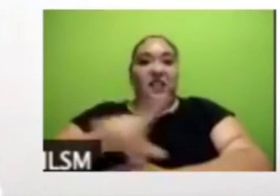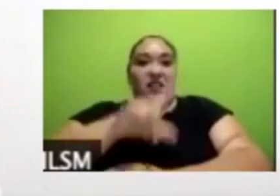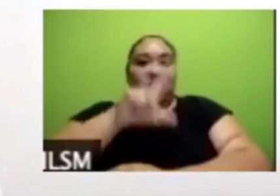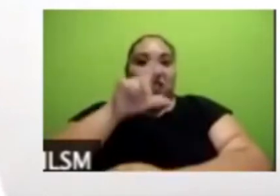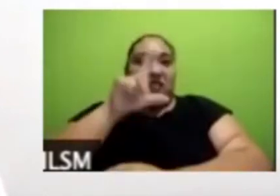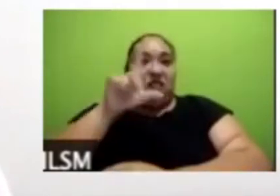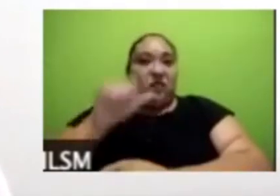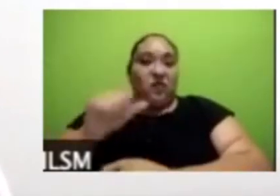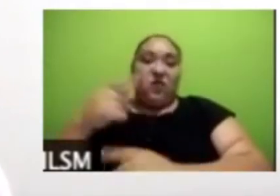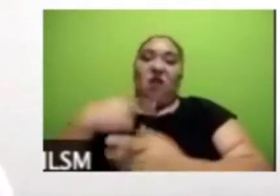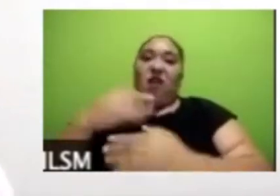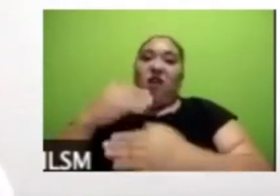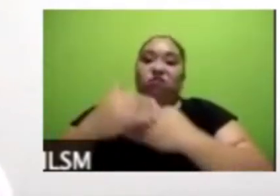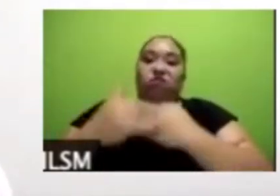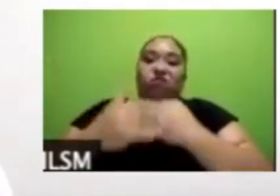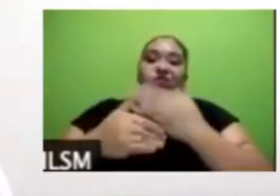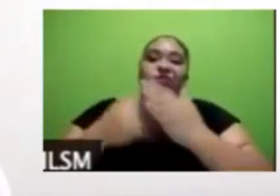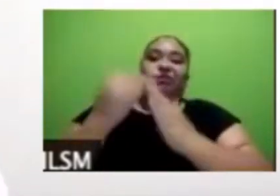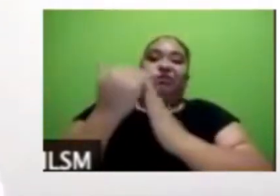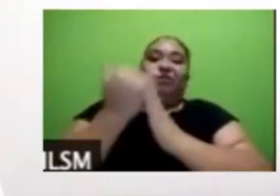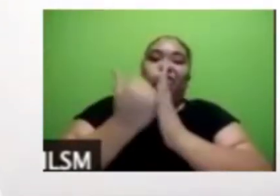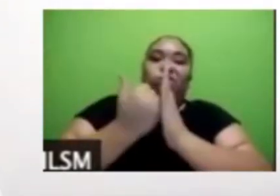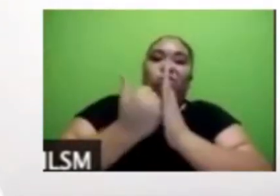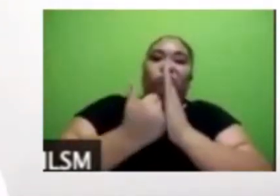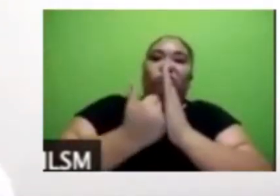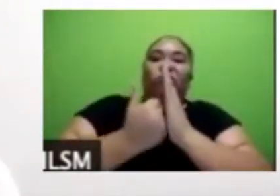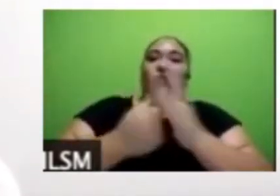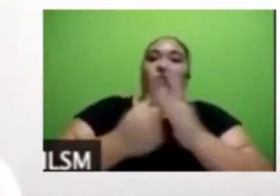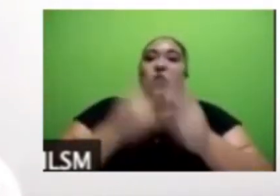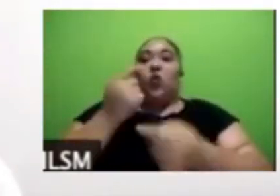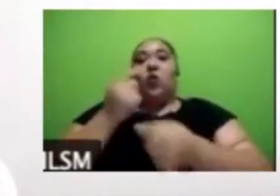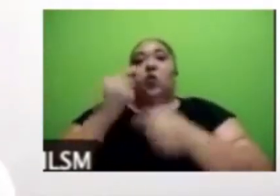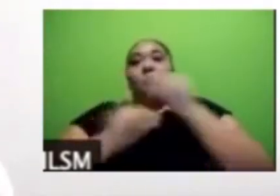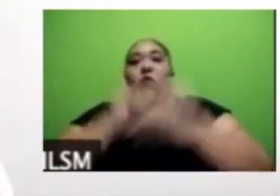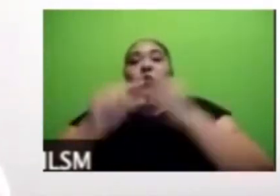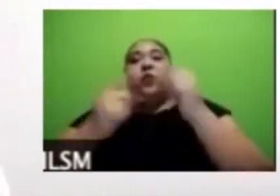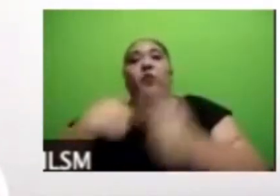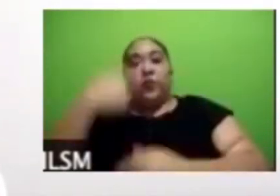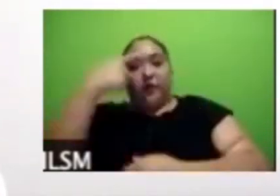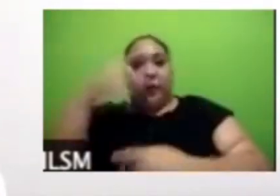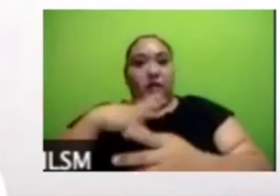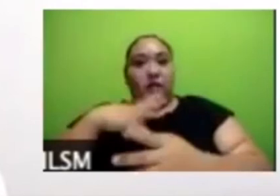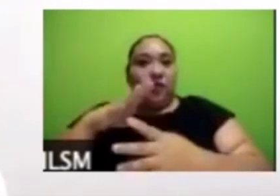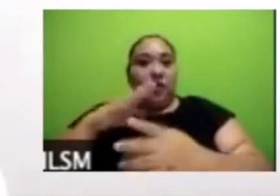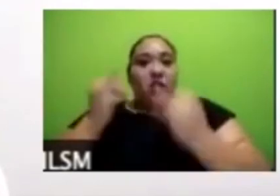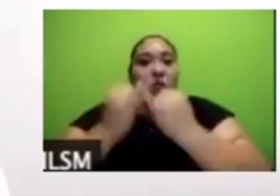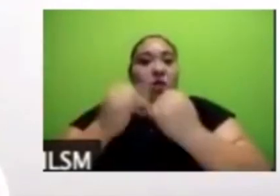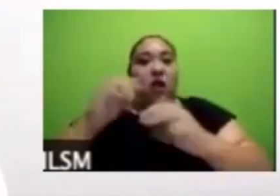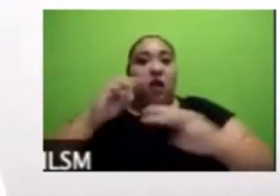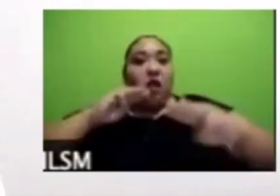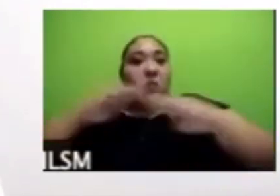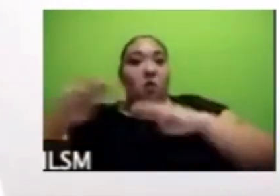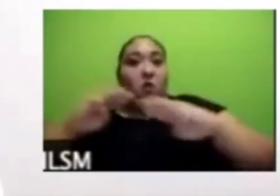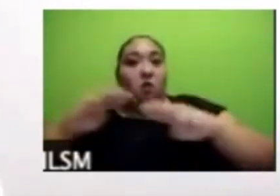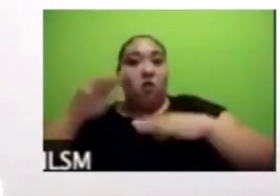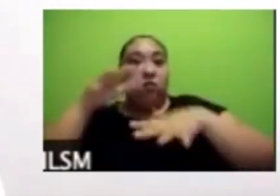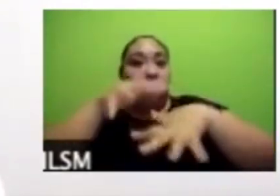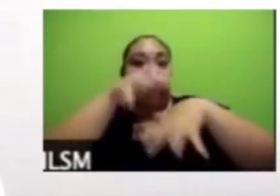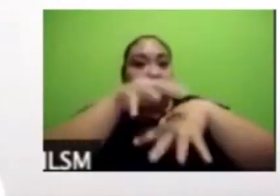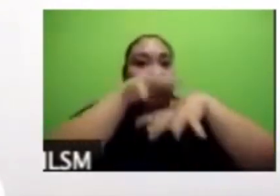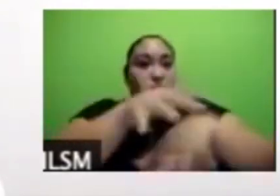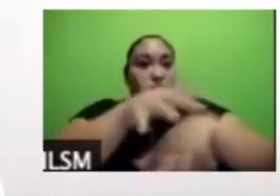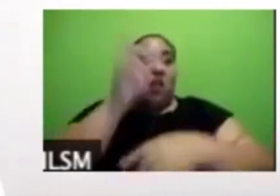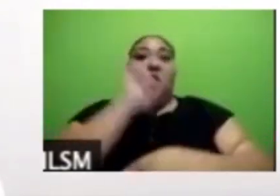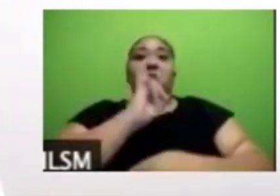gobierno. Y particularmente veíamos movimientos en el sector femenino, en el sector de las personas más jóvenes y de los más